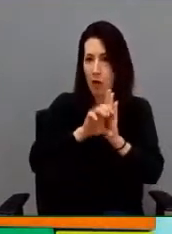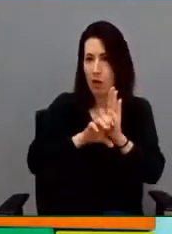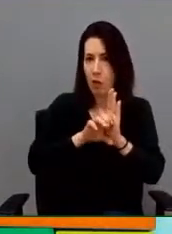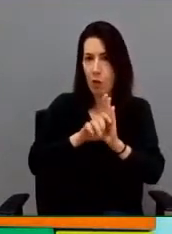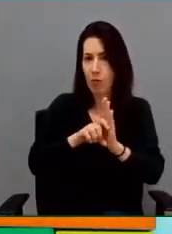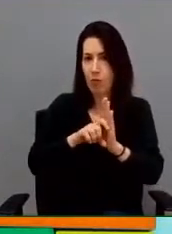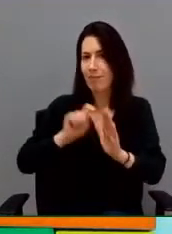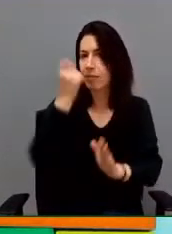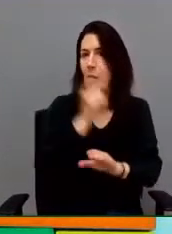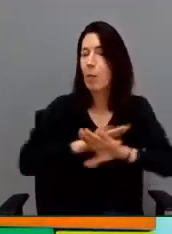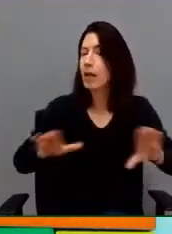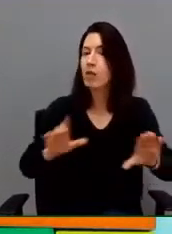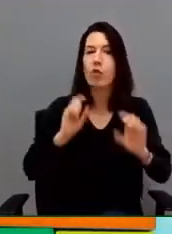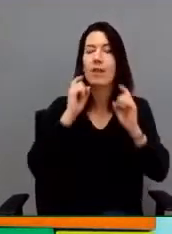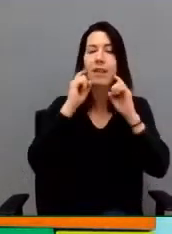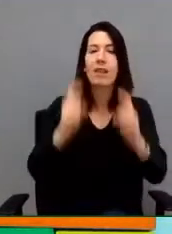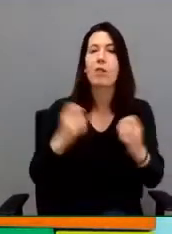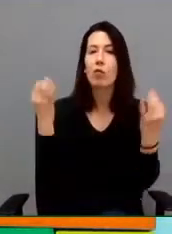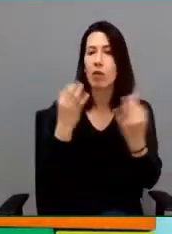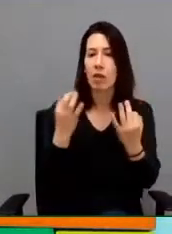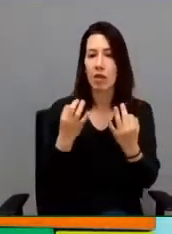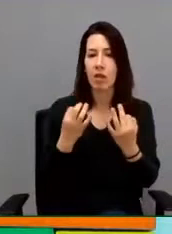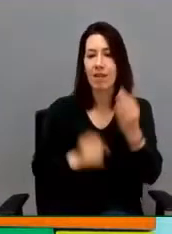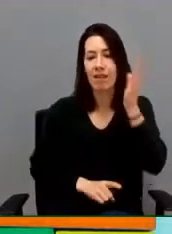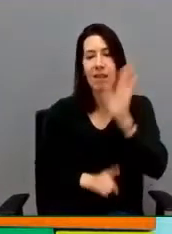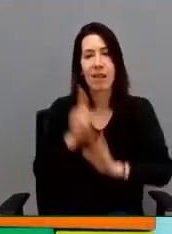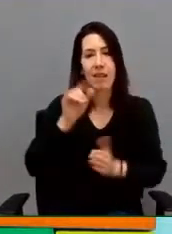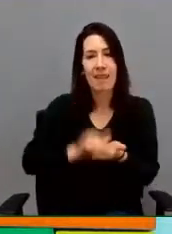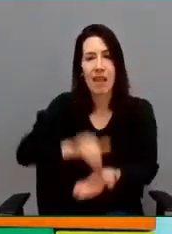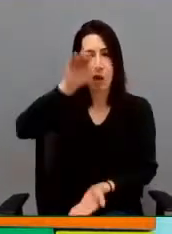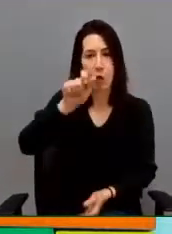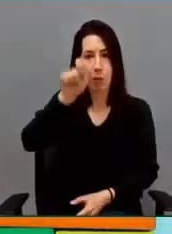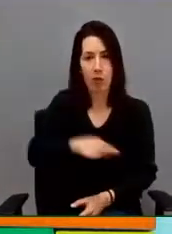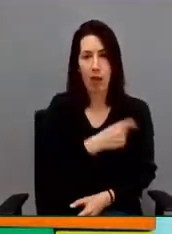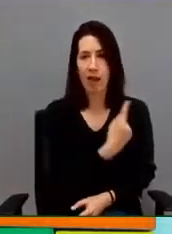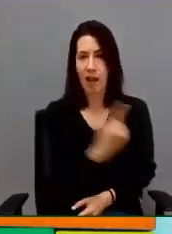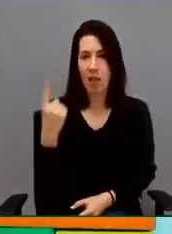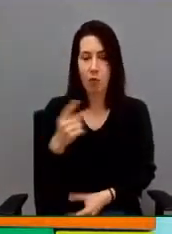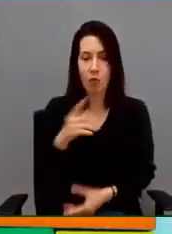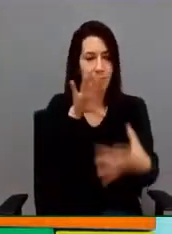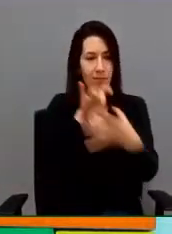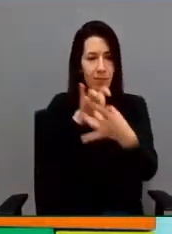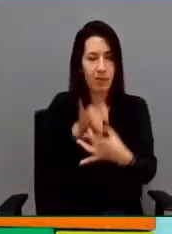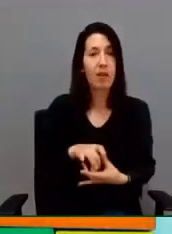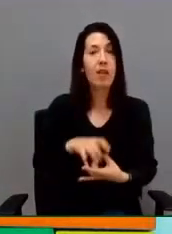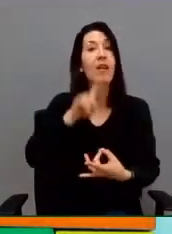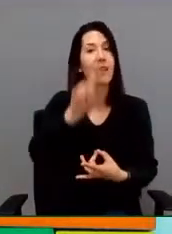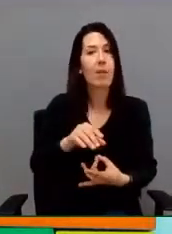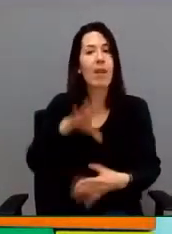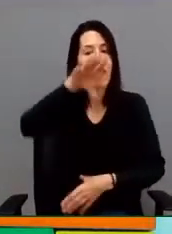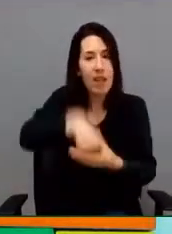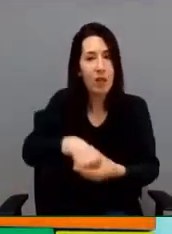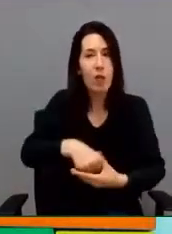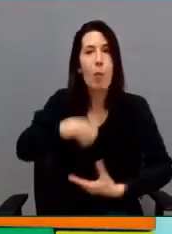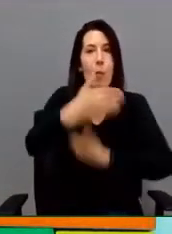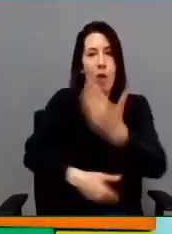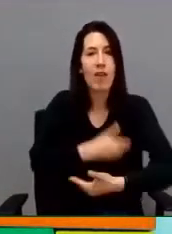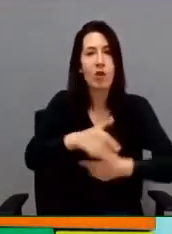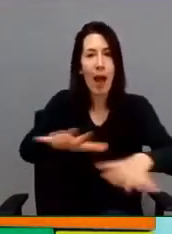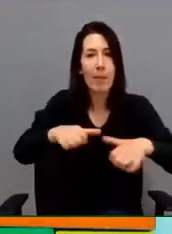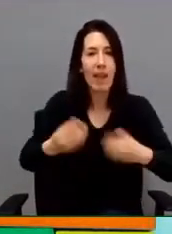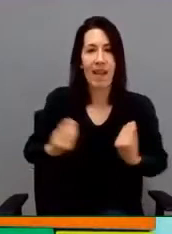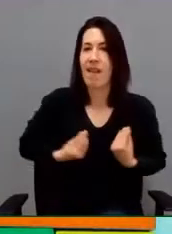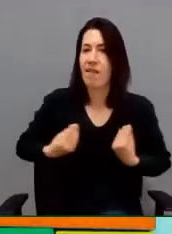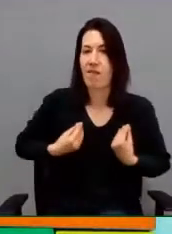intentar enlazarlo con lo que es el desarrollo de la persona y formar parte de ese proceso de aprendizaje